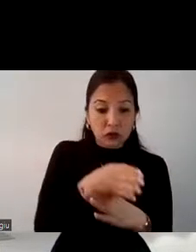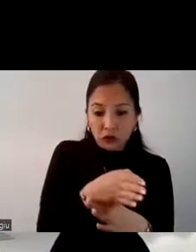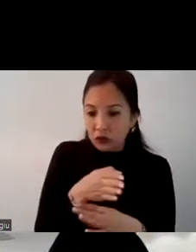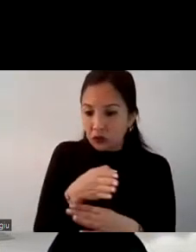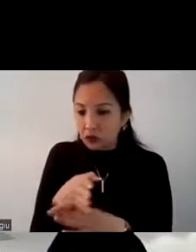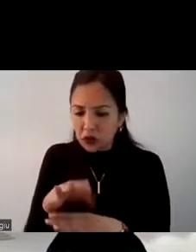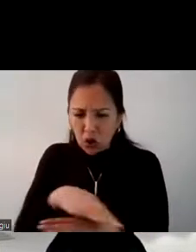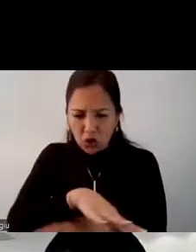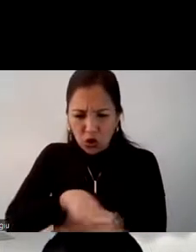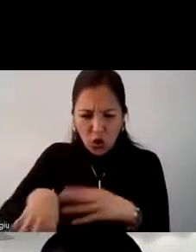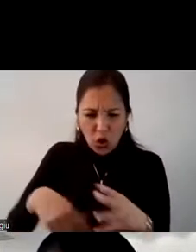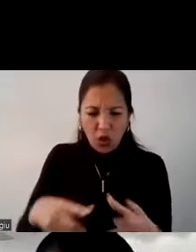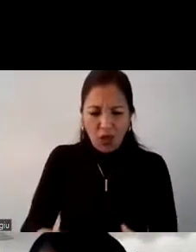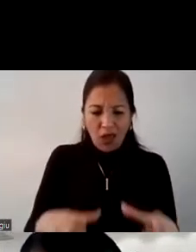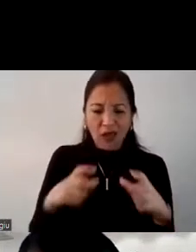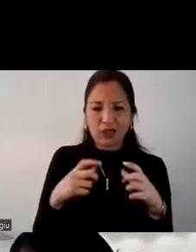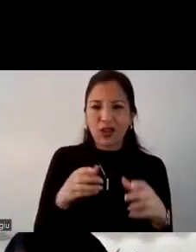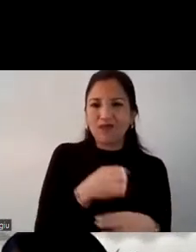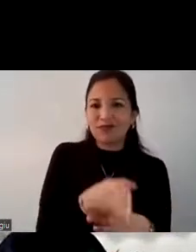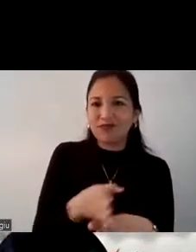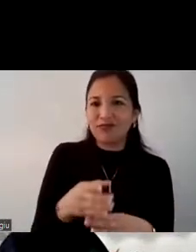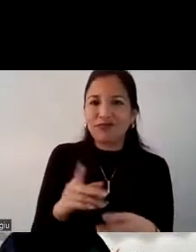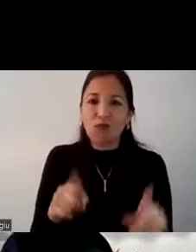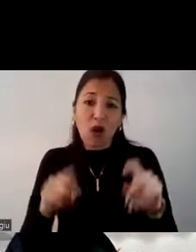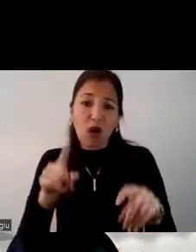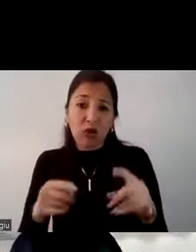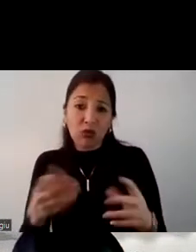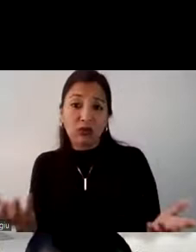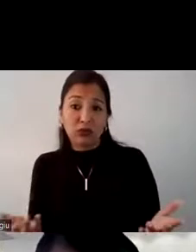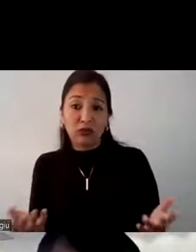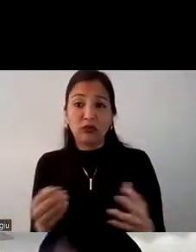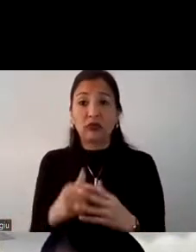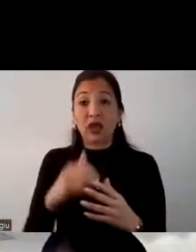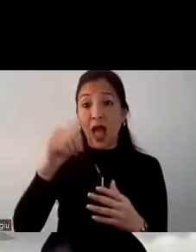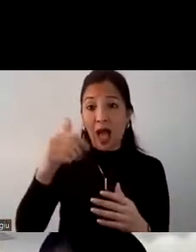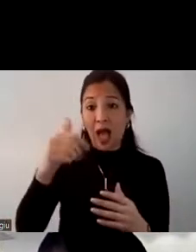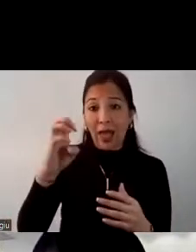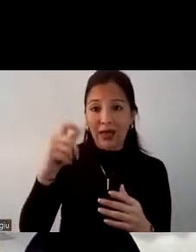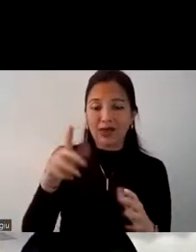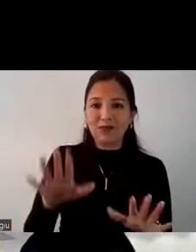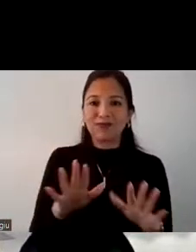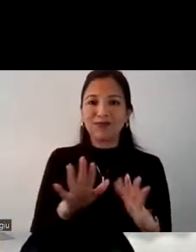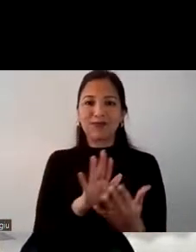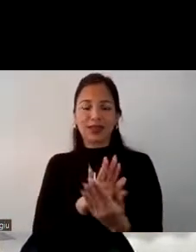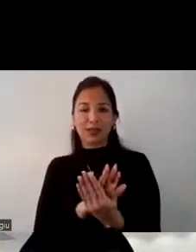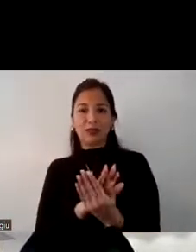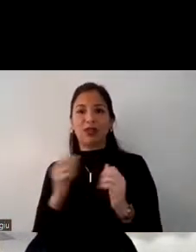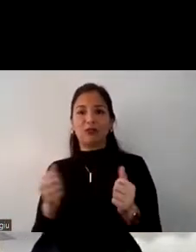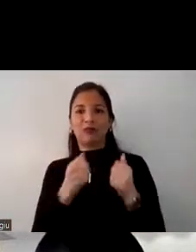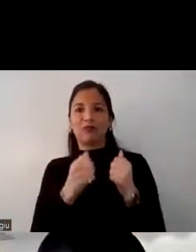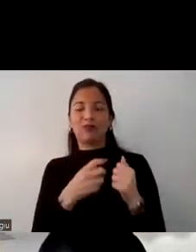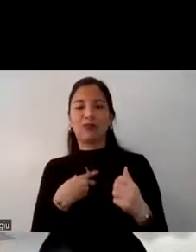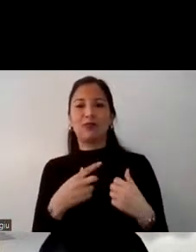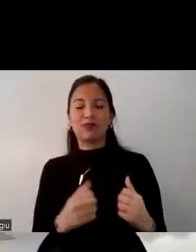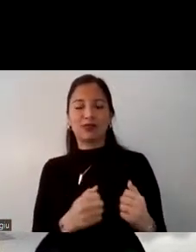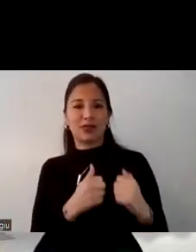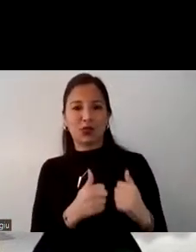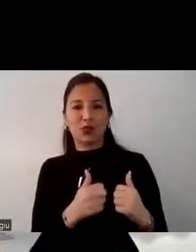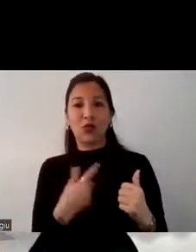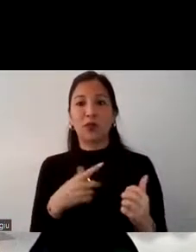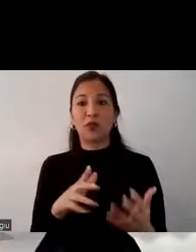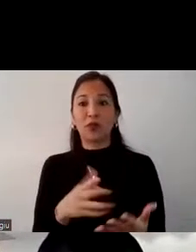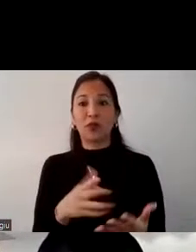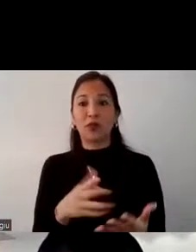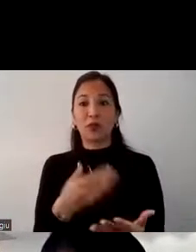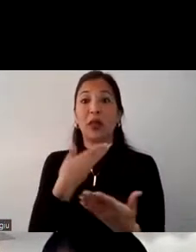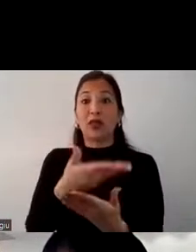los servicios a través de una agencia o al menos algunos de ellos por una agencia pero quieren sentir ese respaldo de seguridad que quizás una agencia se los